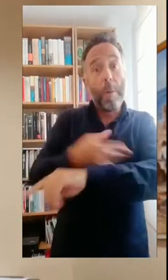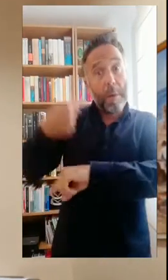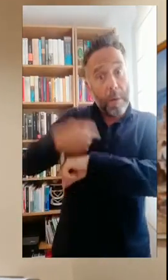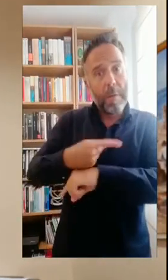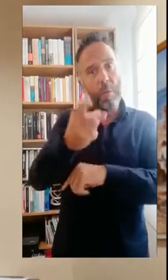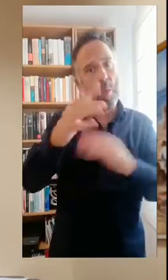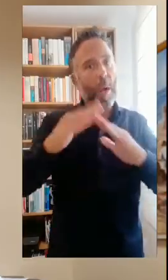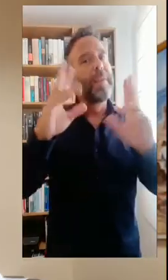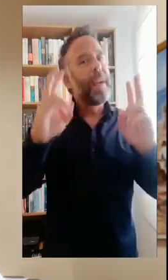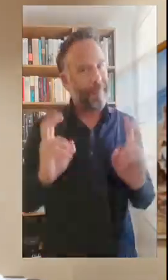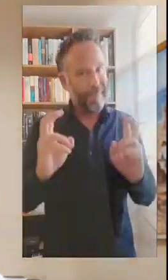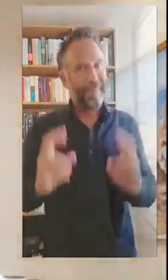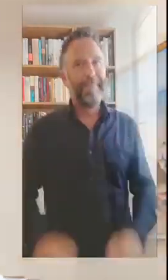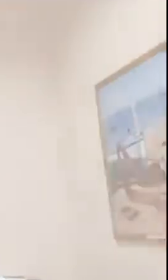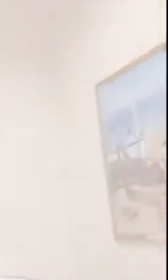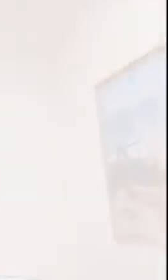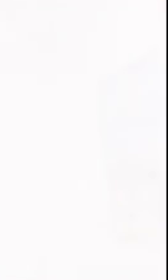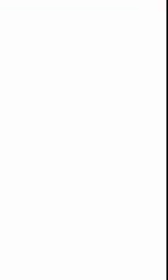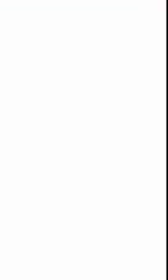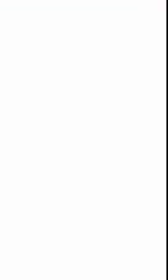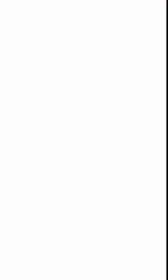limitaciones que sabemos, quédate en casa.